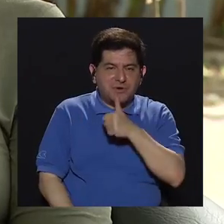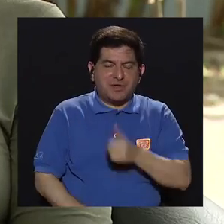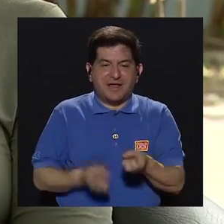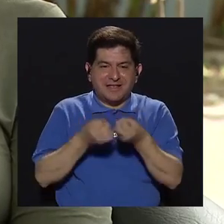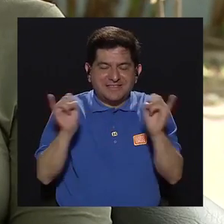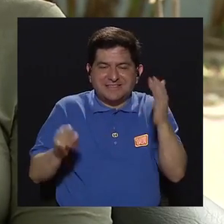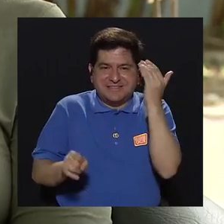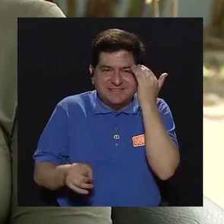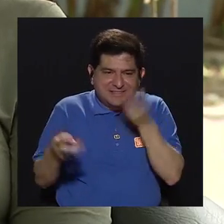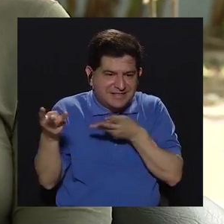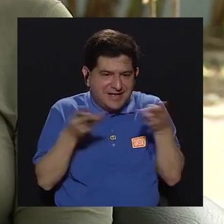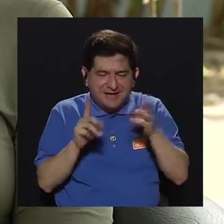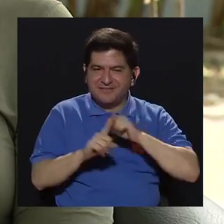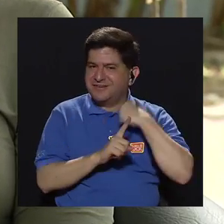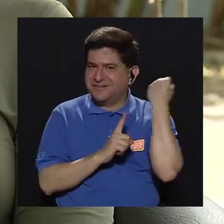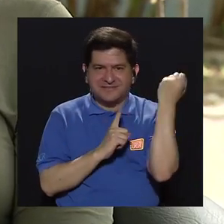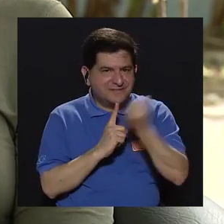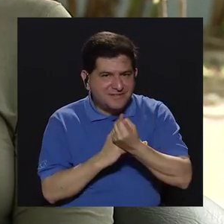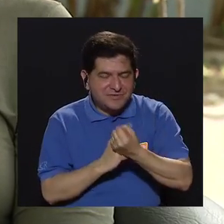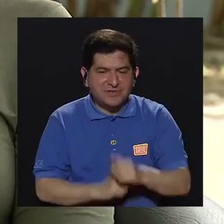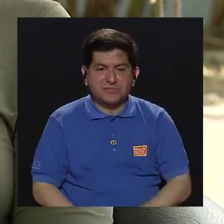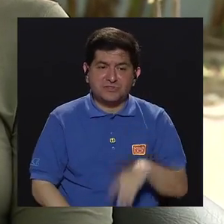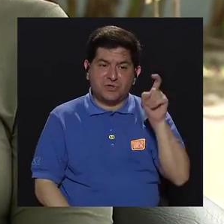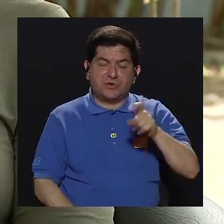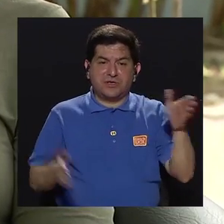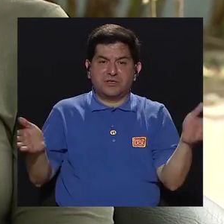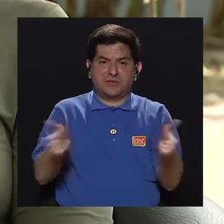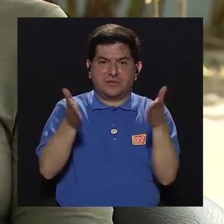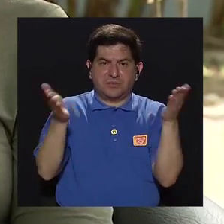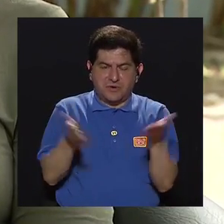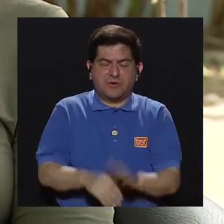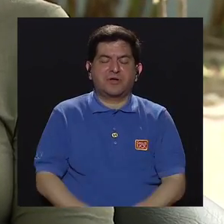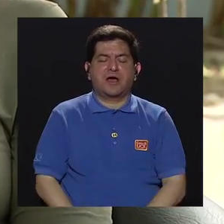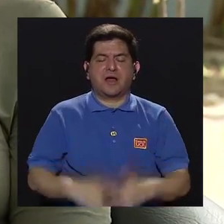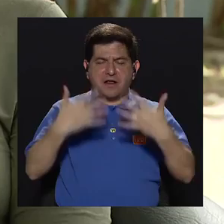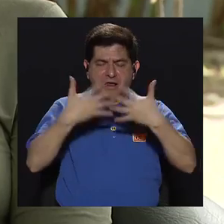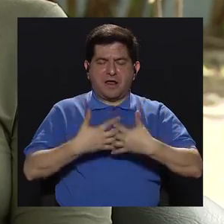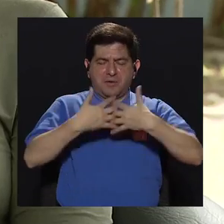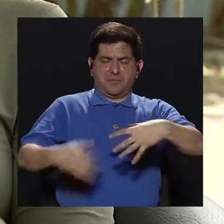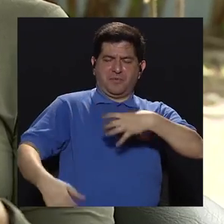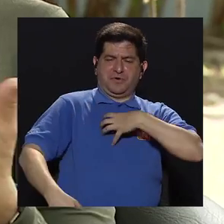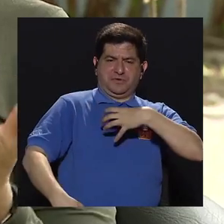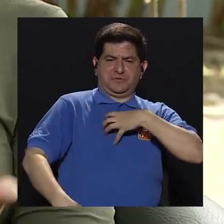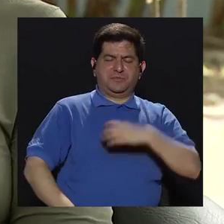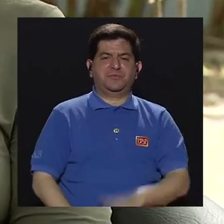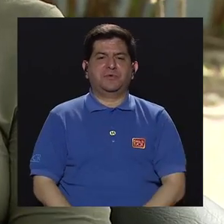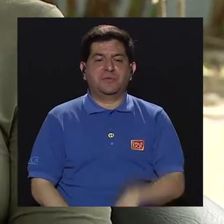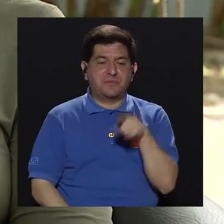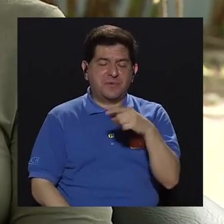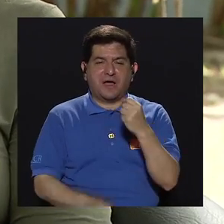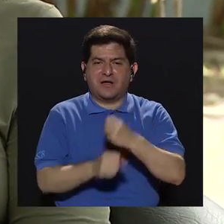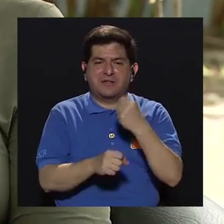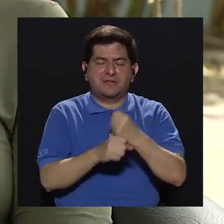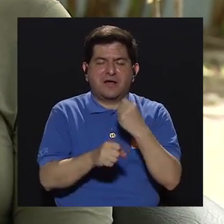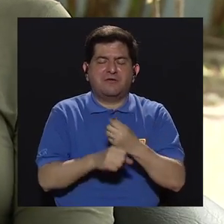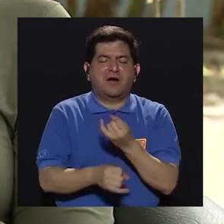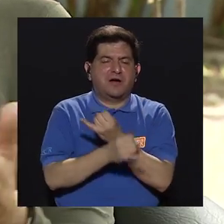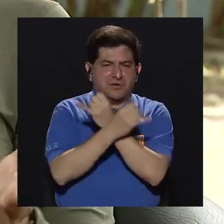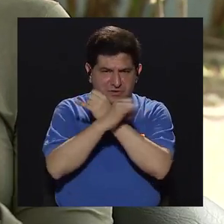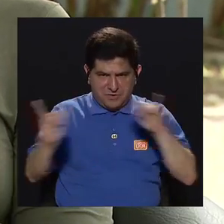estudios de mercado laboral, se ha tenido que promocionar desde el colegio el emprendedurismo, enfocado al ejercicio liberal,